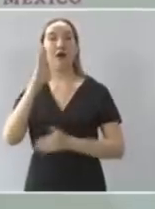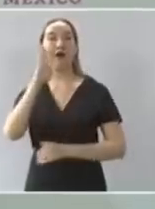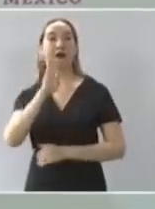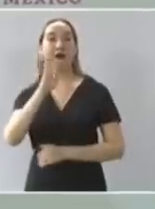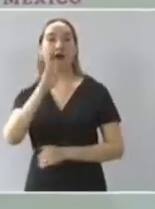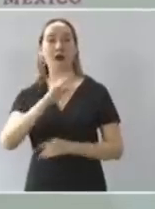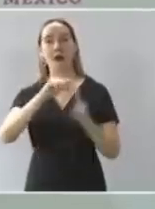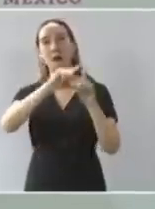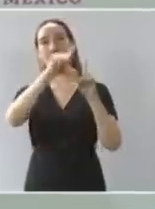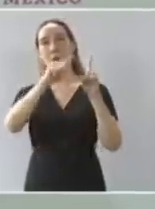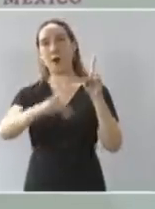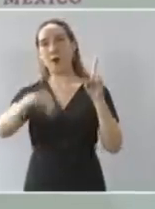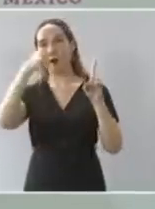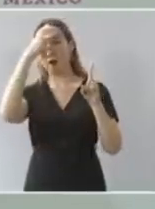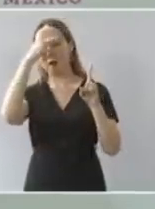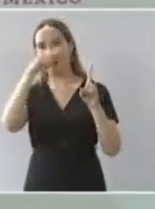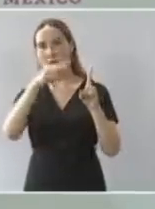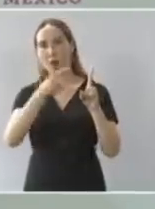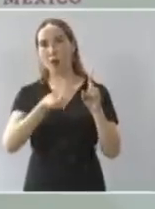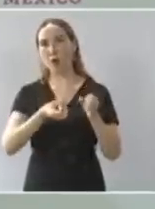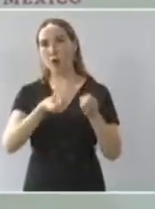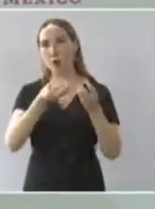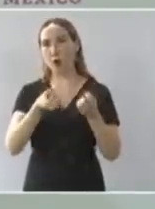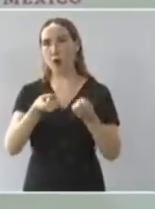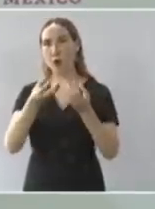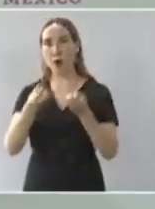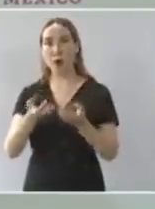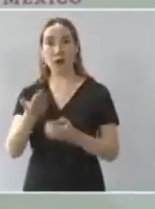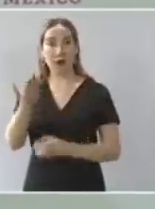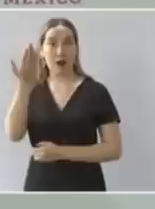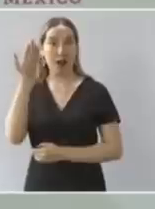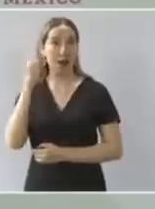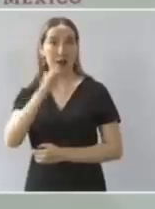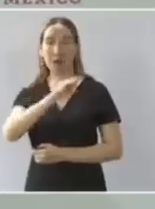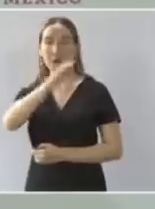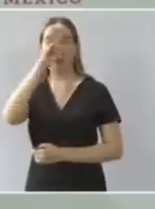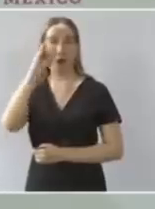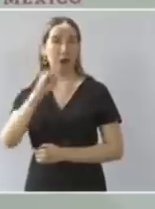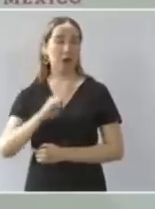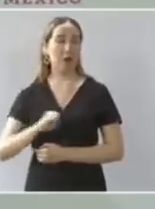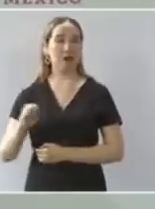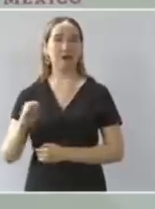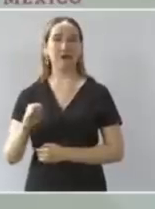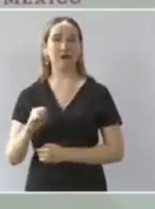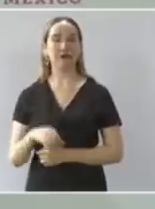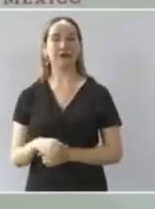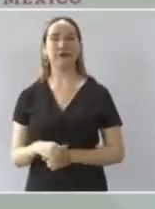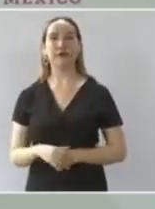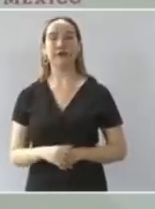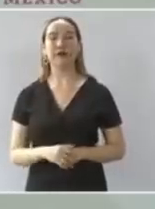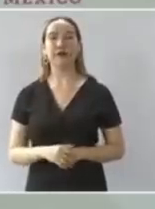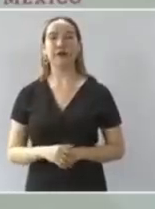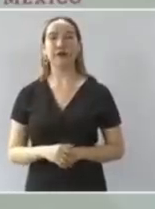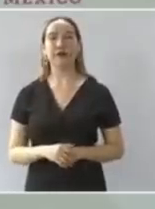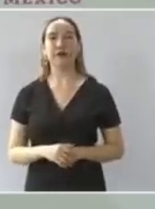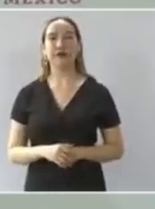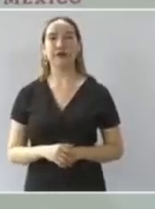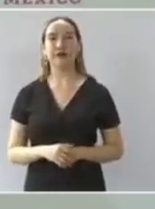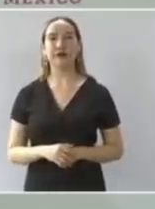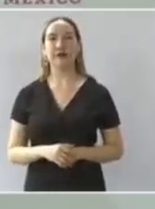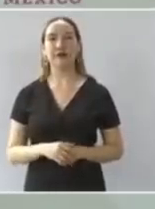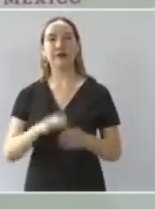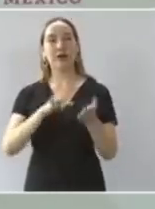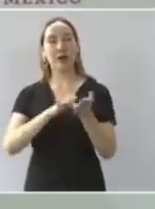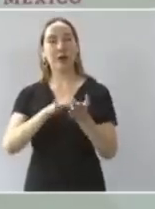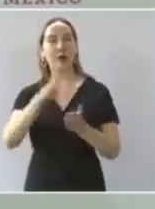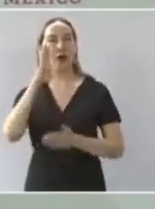en la historia del país se habían entregado tantas becas para estudiantes de familias